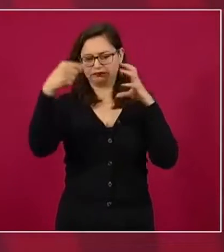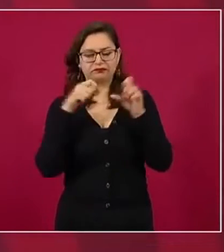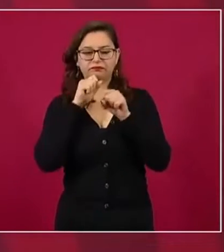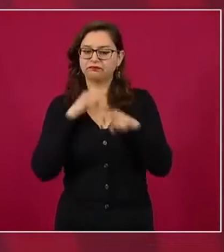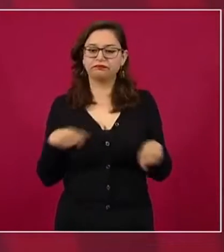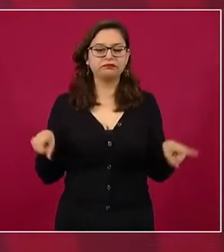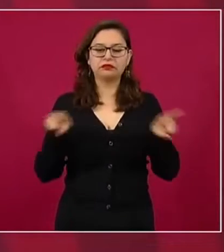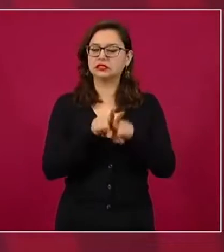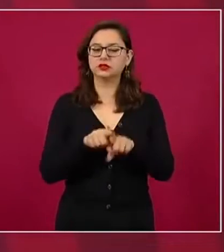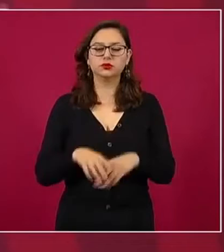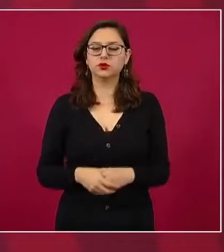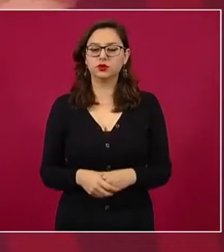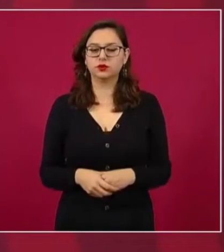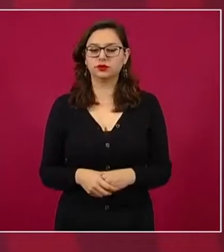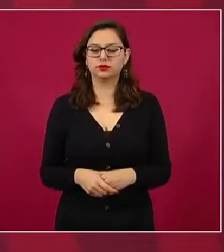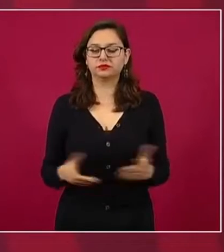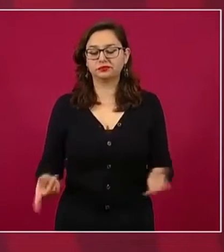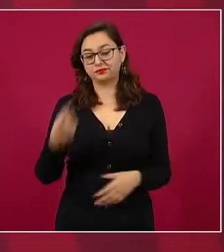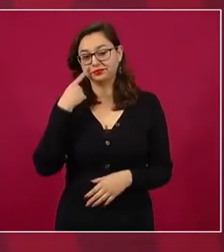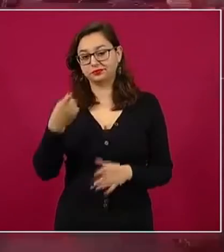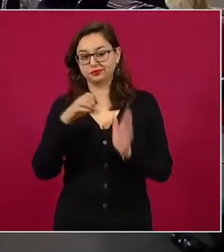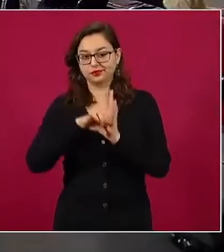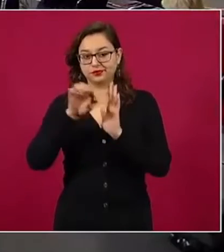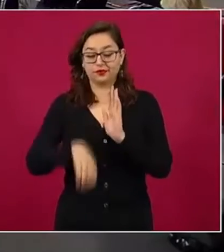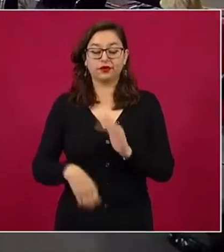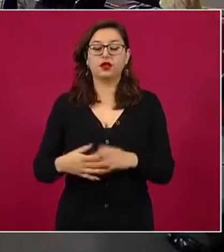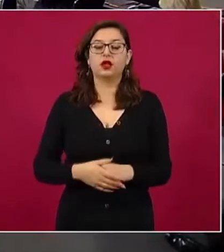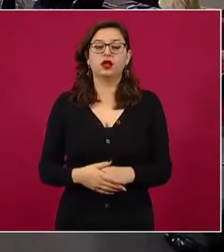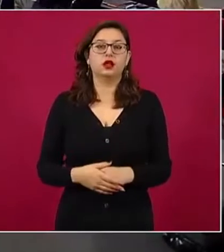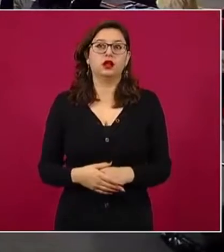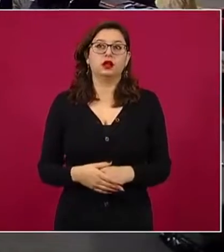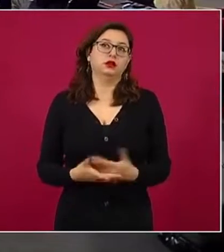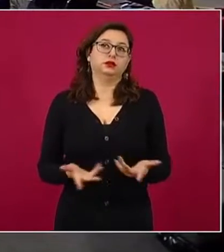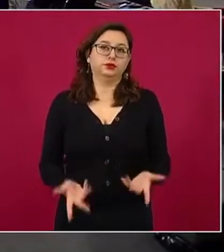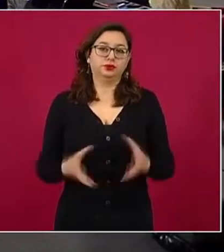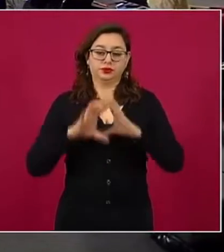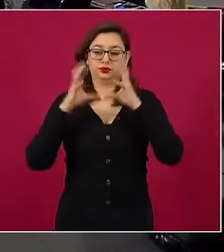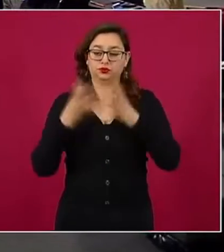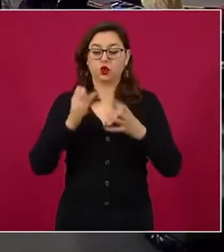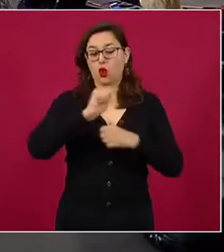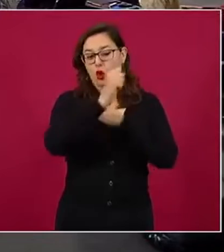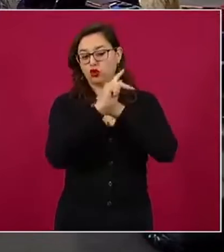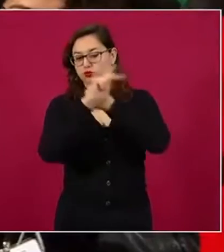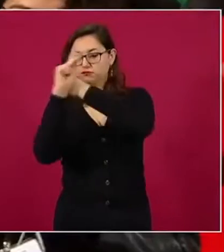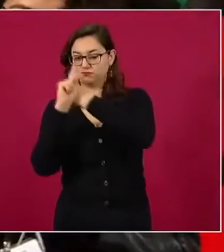un dirigente, un gobierno que defiende